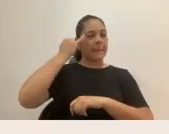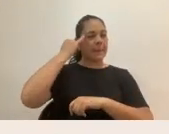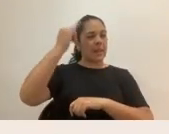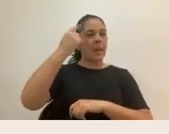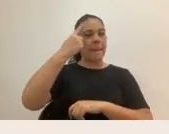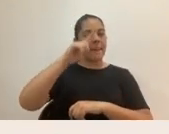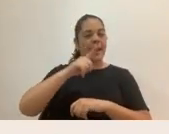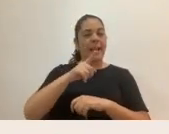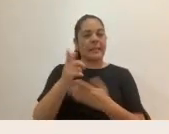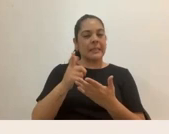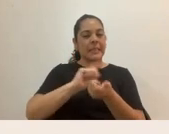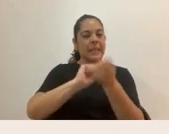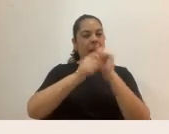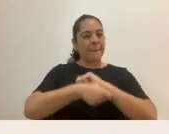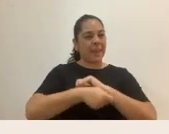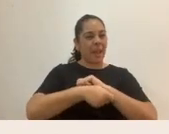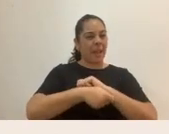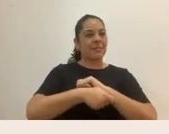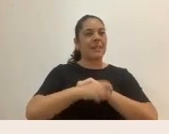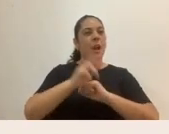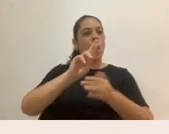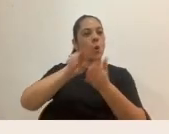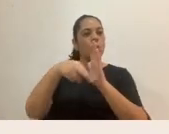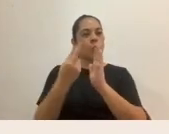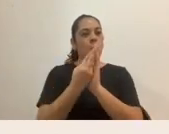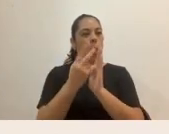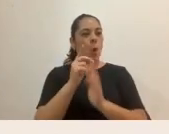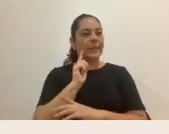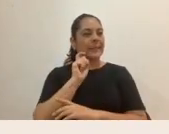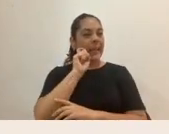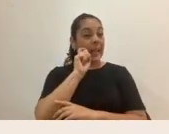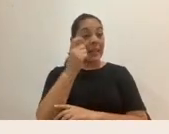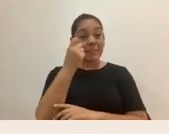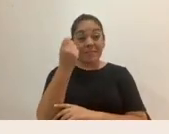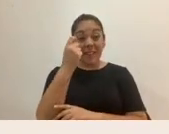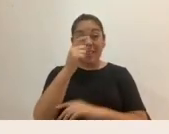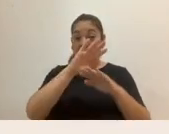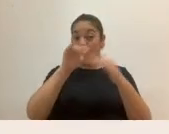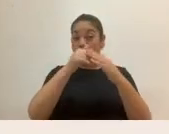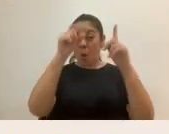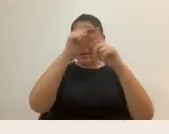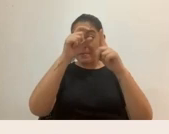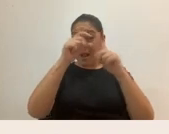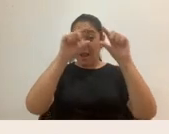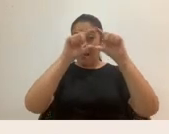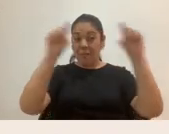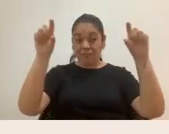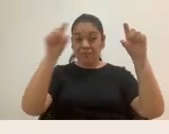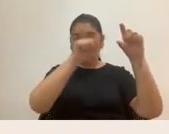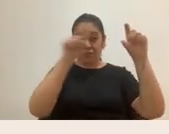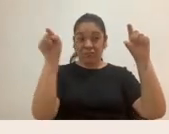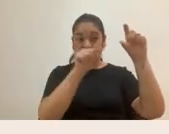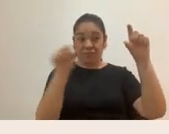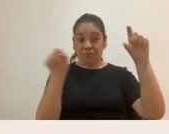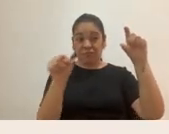estos roles de género y comprender que todas esas palabras que están arriba tienen que ver con